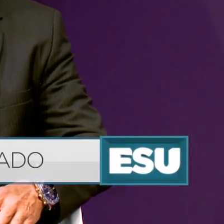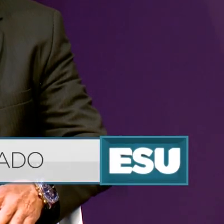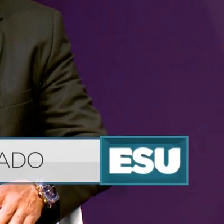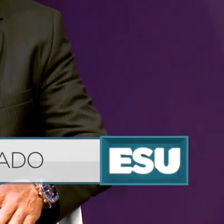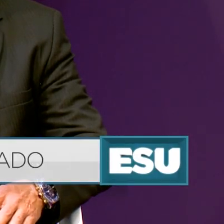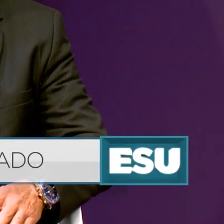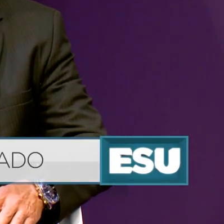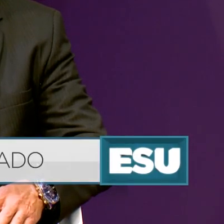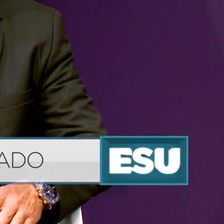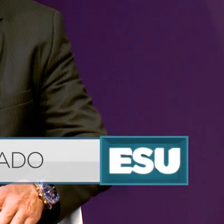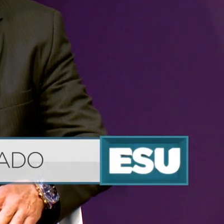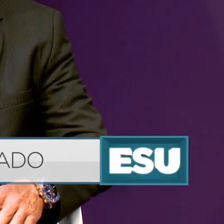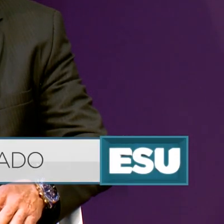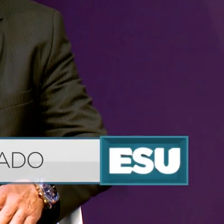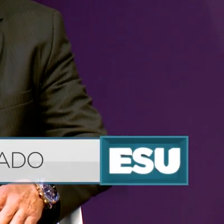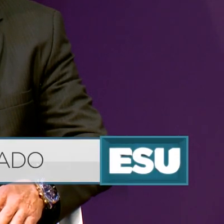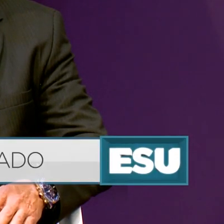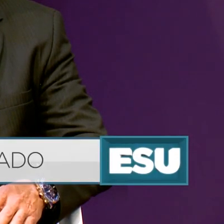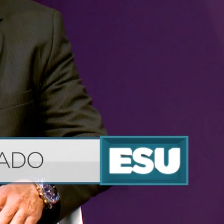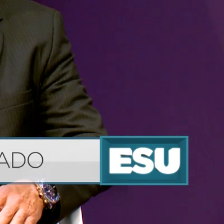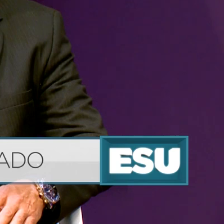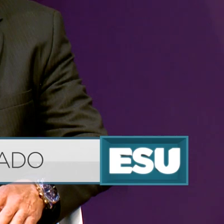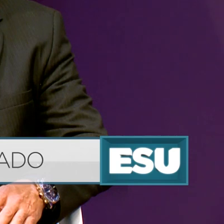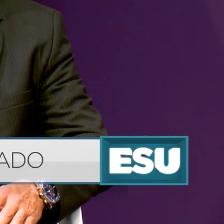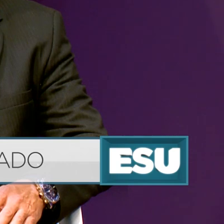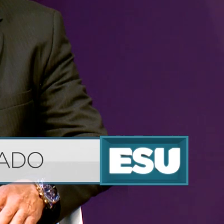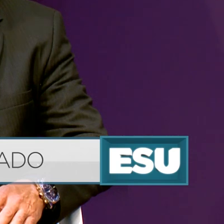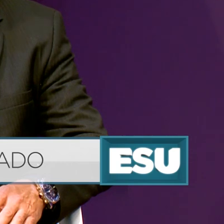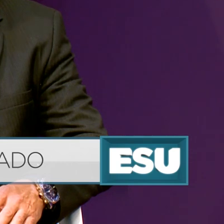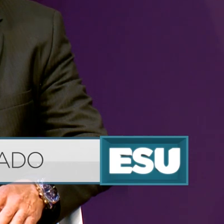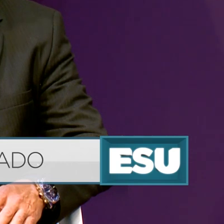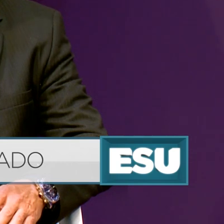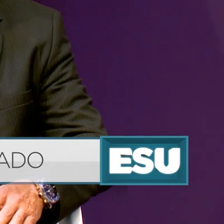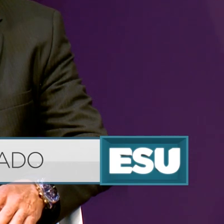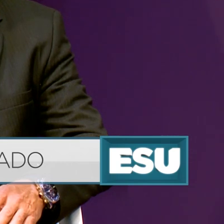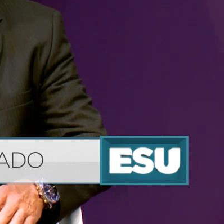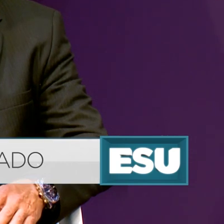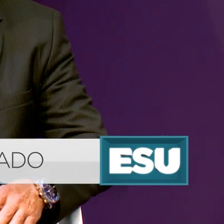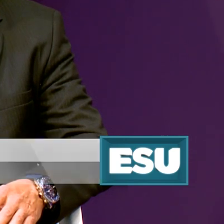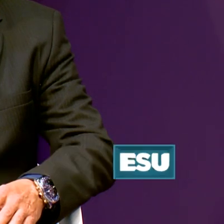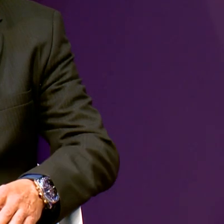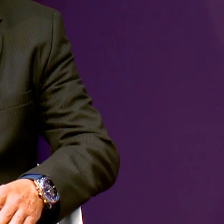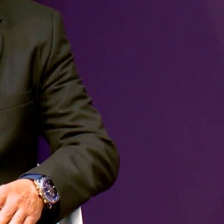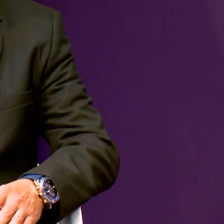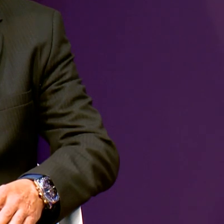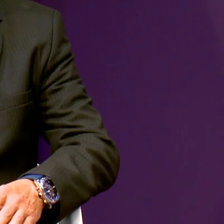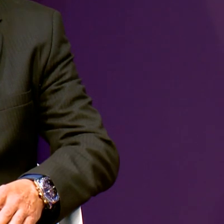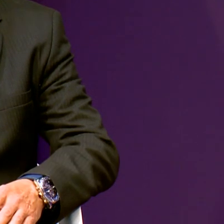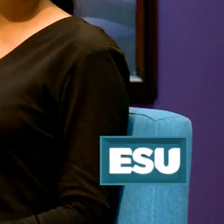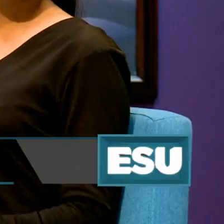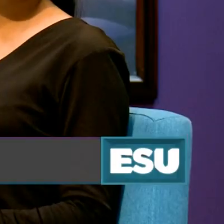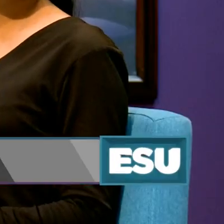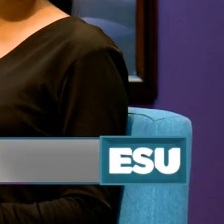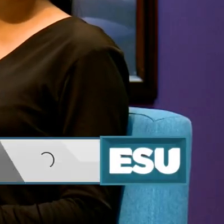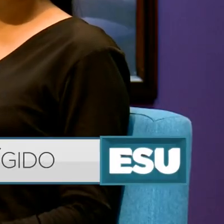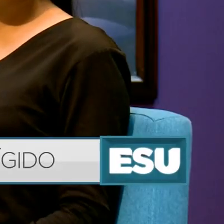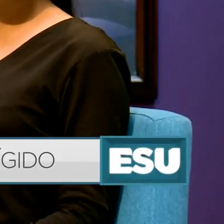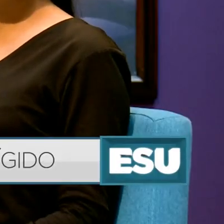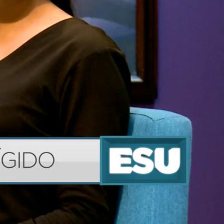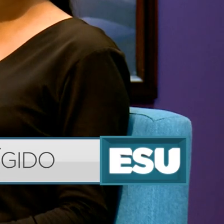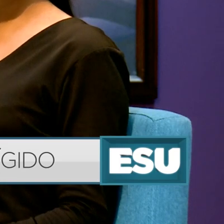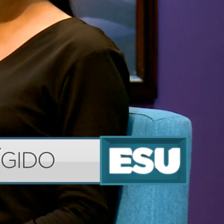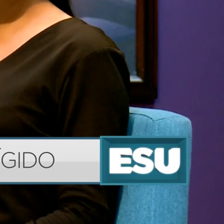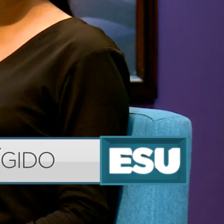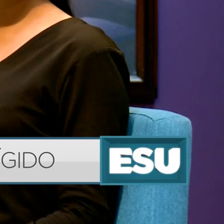mi nombre es Yair Delgado Gutiérrez, y Yair significa Jehová Ilumina. Hola, mi nombre